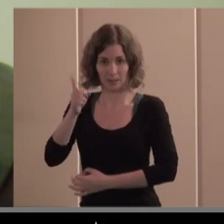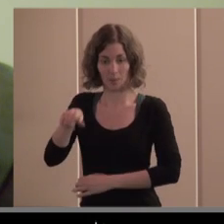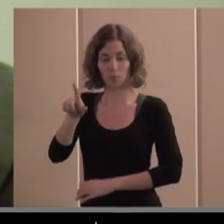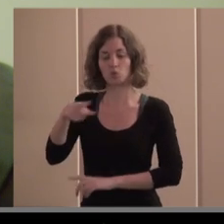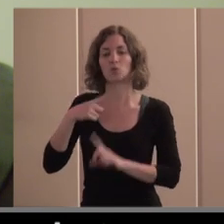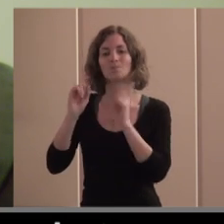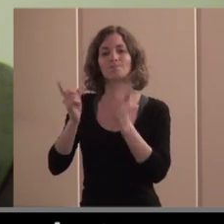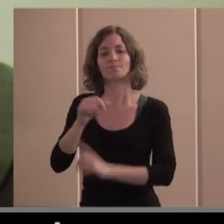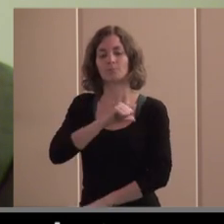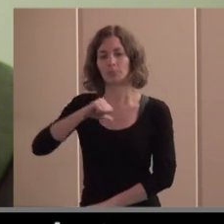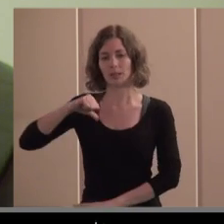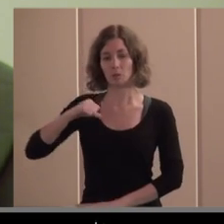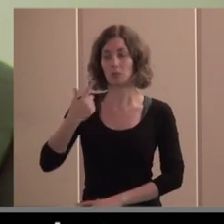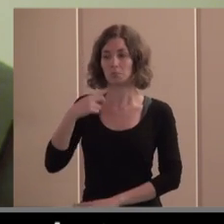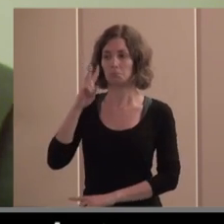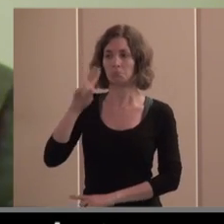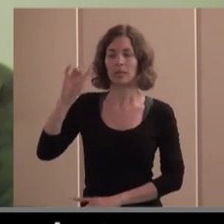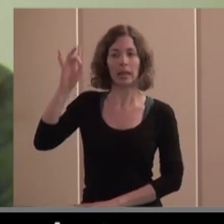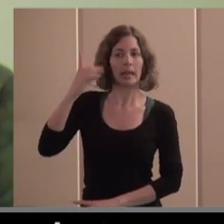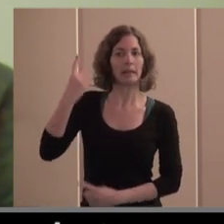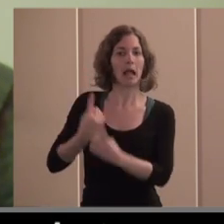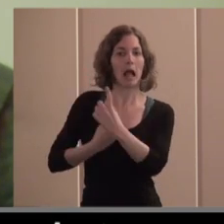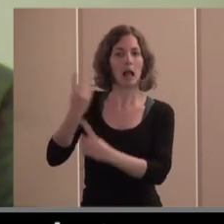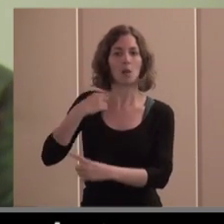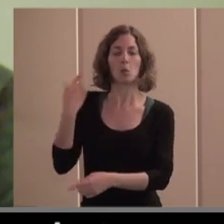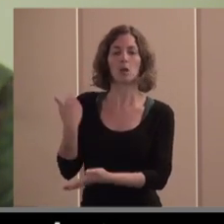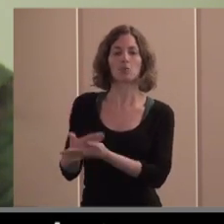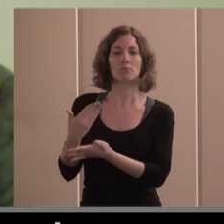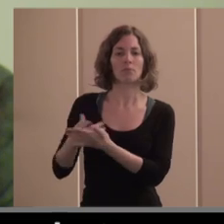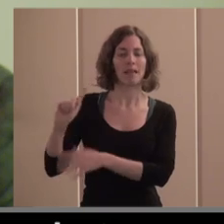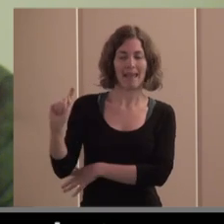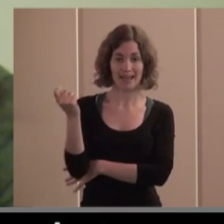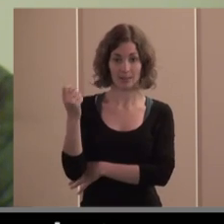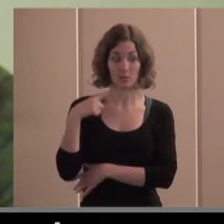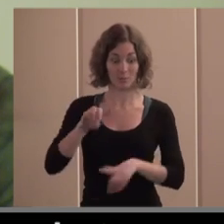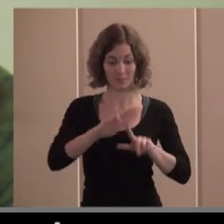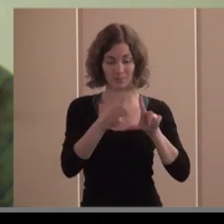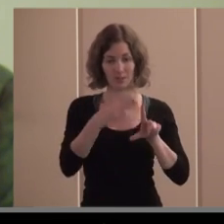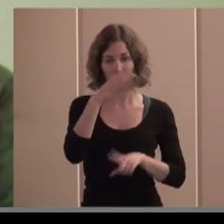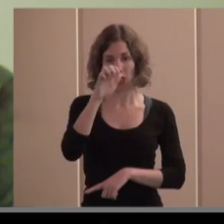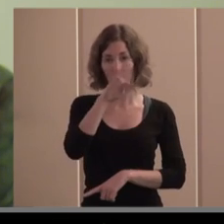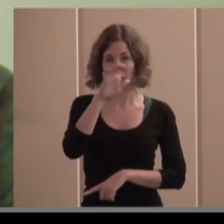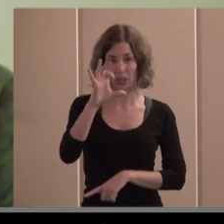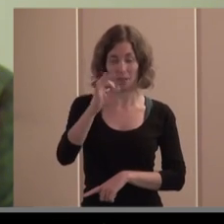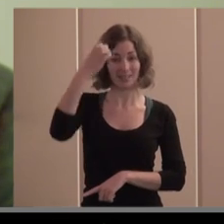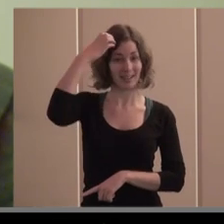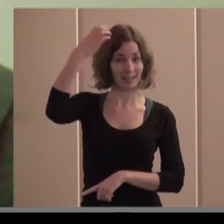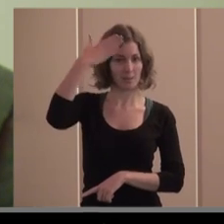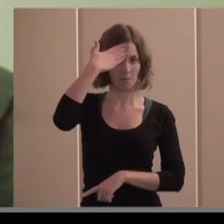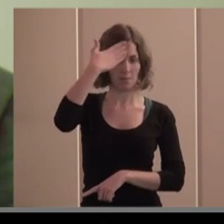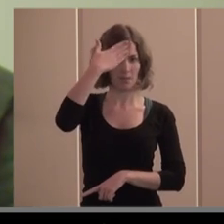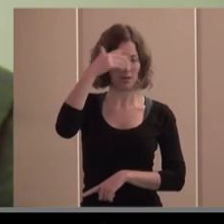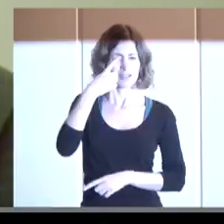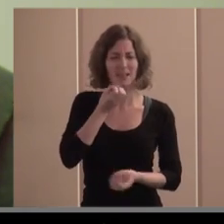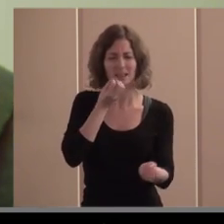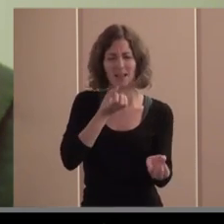éxito de determinadas iniciativas la de CEPES como patronal tiene una cantidad enorme de información que Carmen por